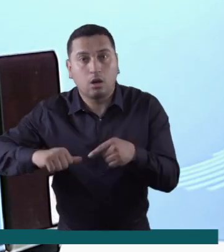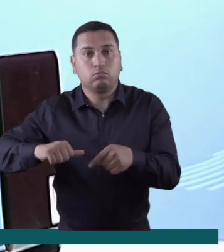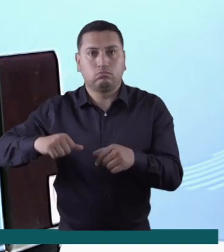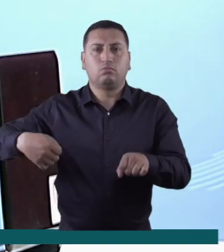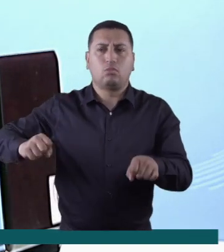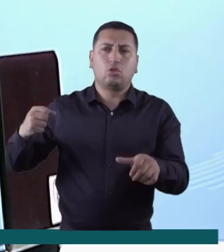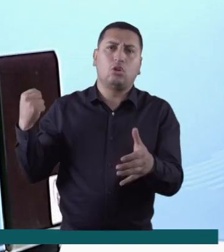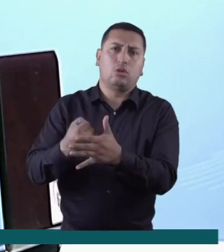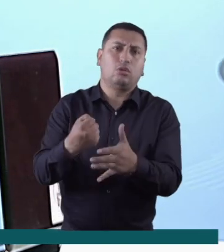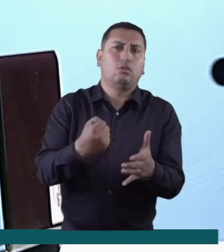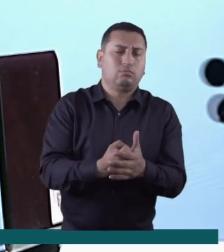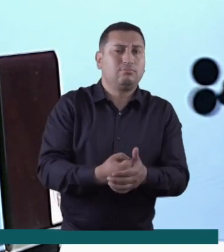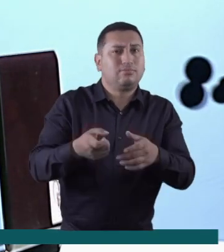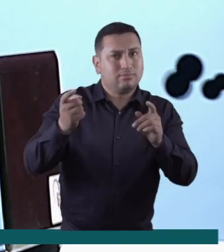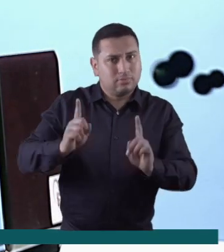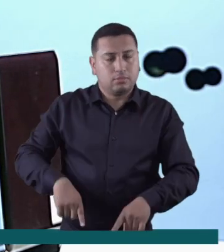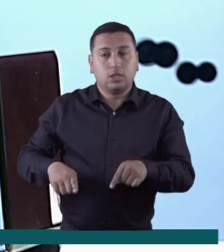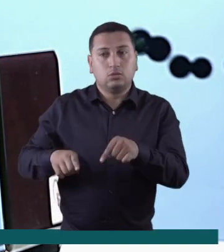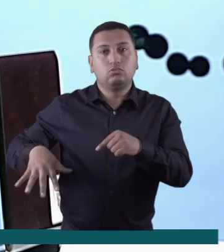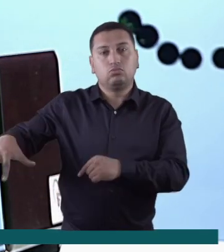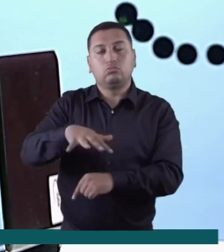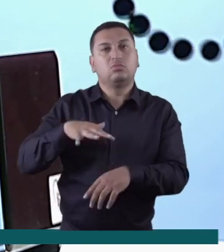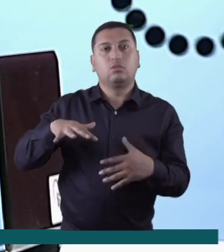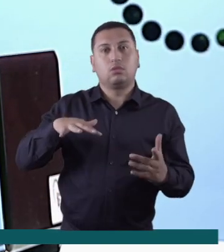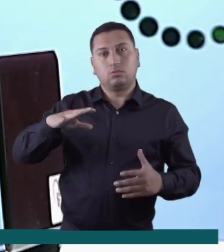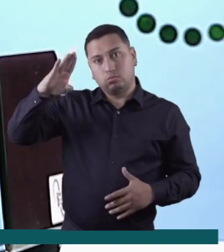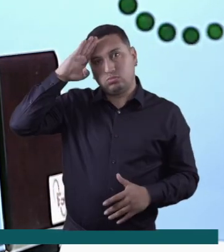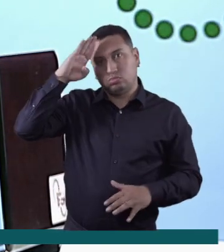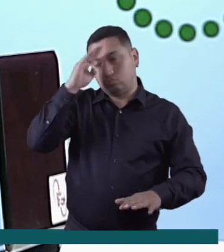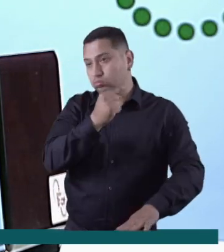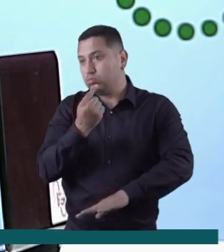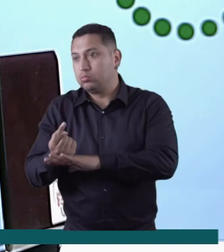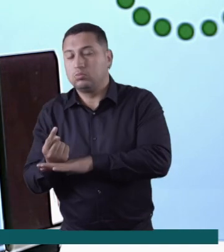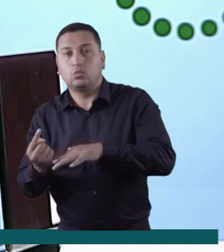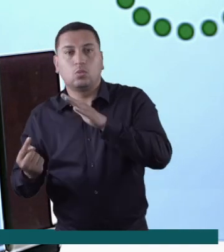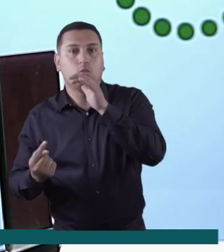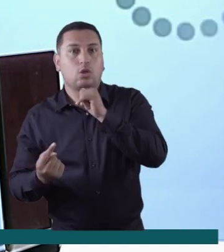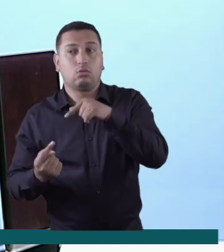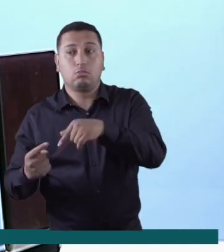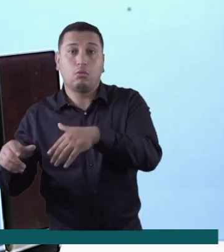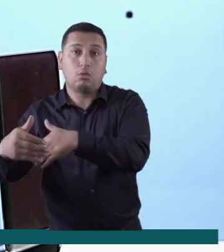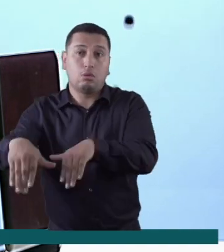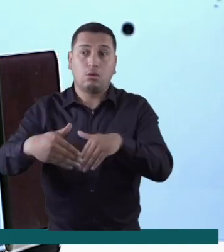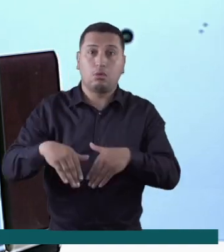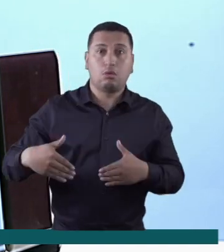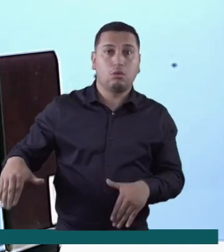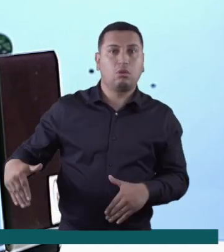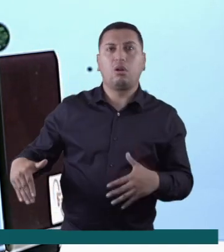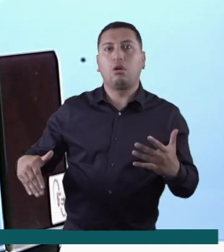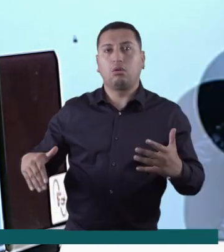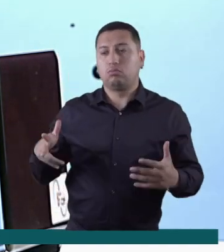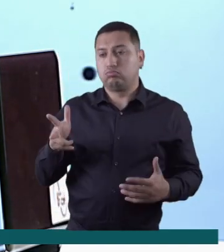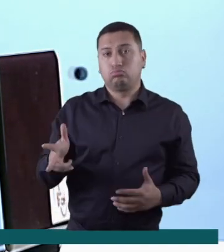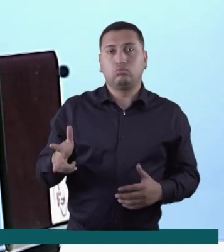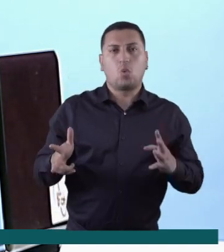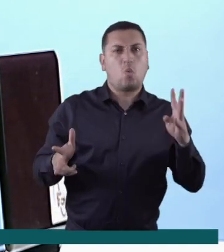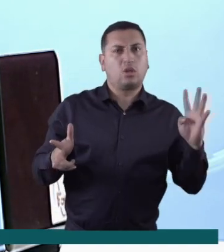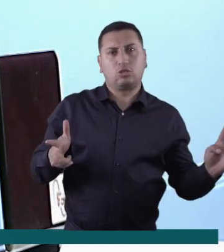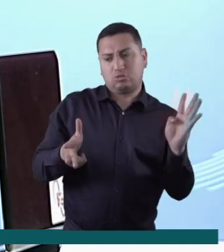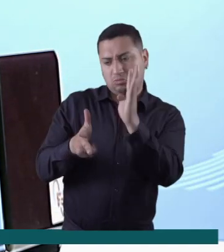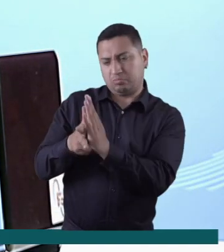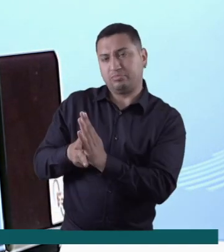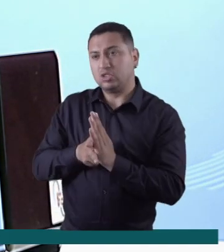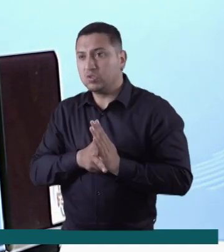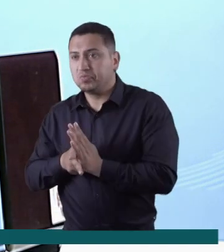En Arauca, los accidentes con motos también son frecuentes. En esta región no hay agentes civiles de tránsito y en las calles es común ver hasta cuatro